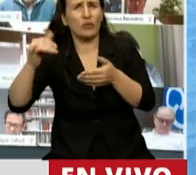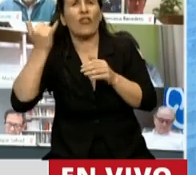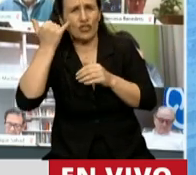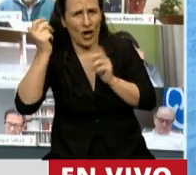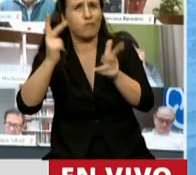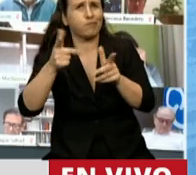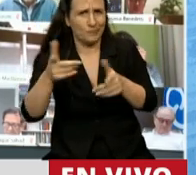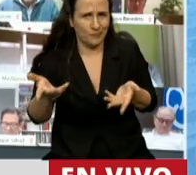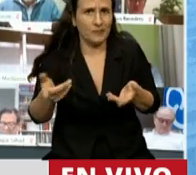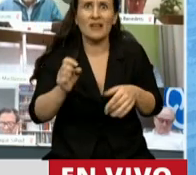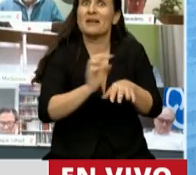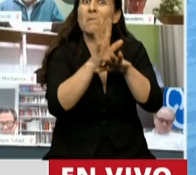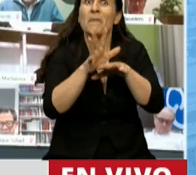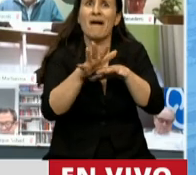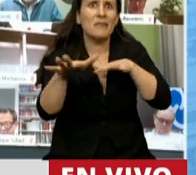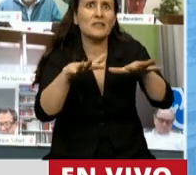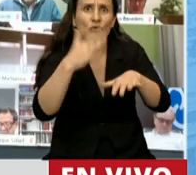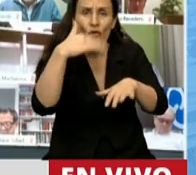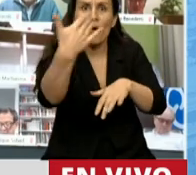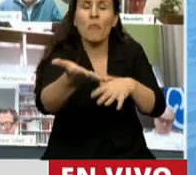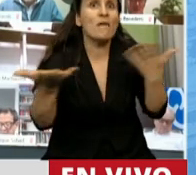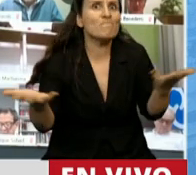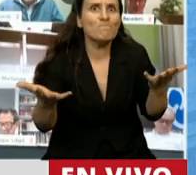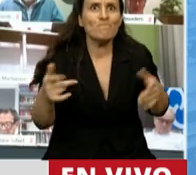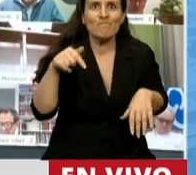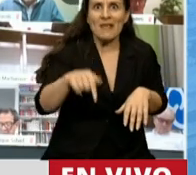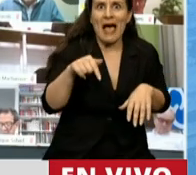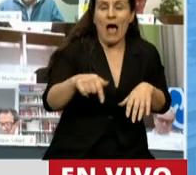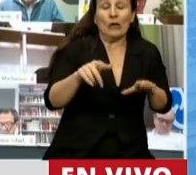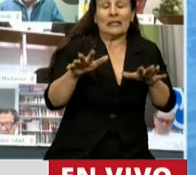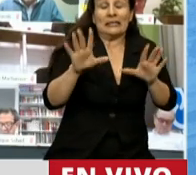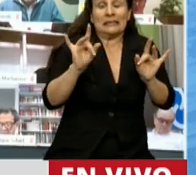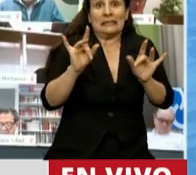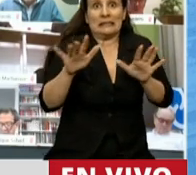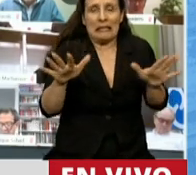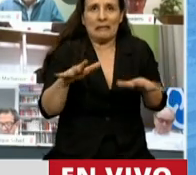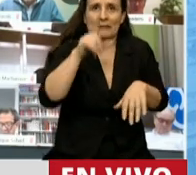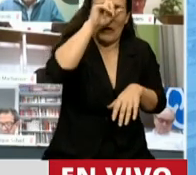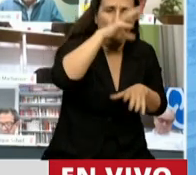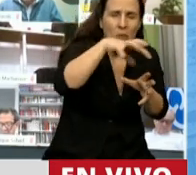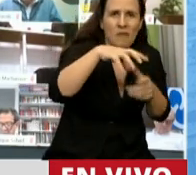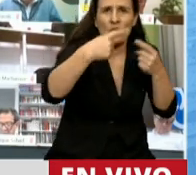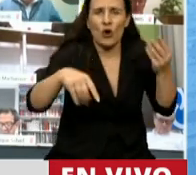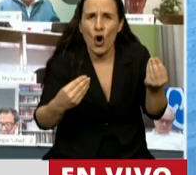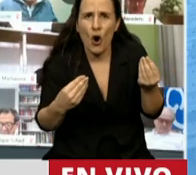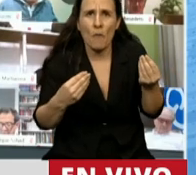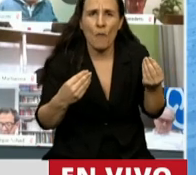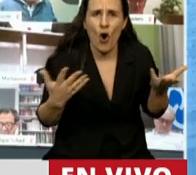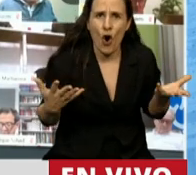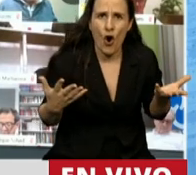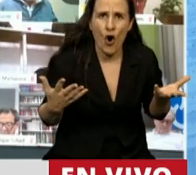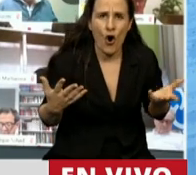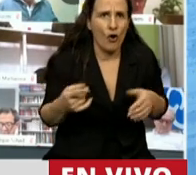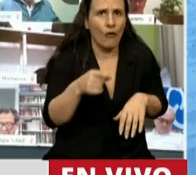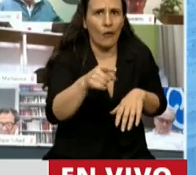terminaremos cuando salgamos de esta situación de incertidumbre sanitaria, con uno de cada dos argentinos,